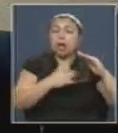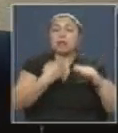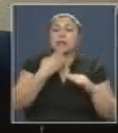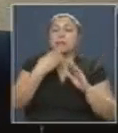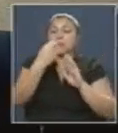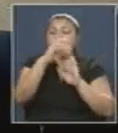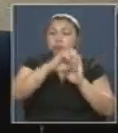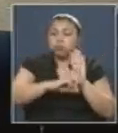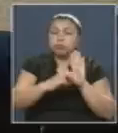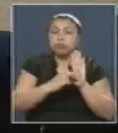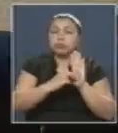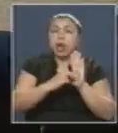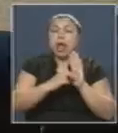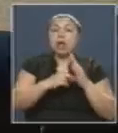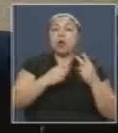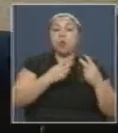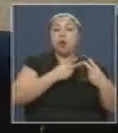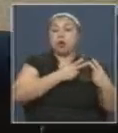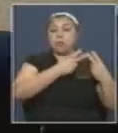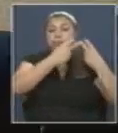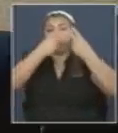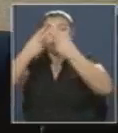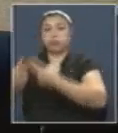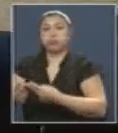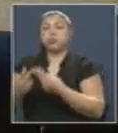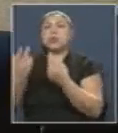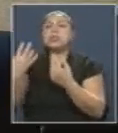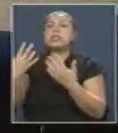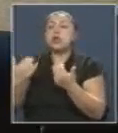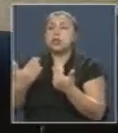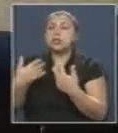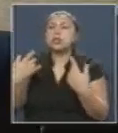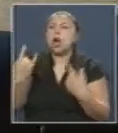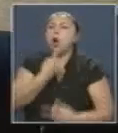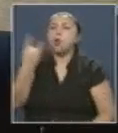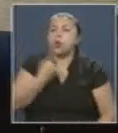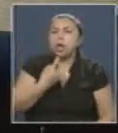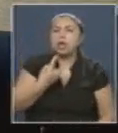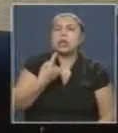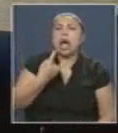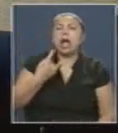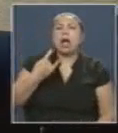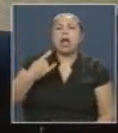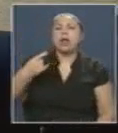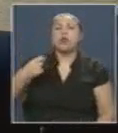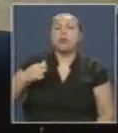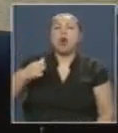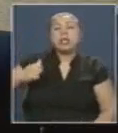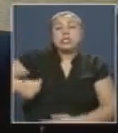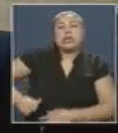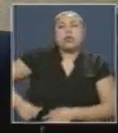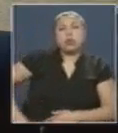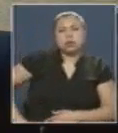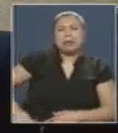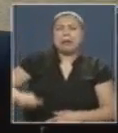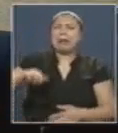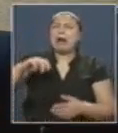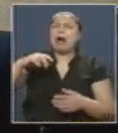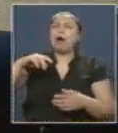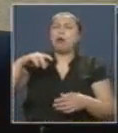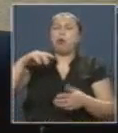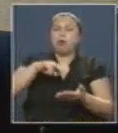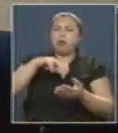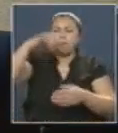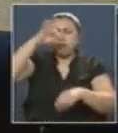mayores en su pronto traslado, cuando tiene que ser requerido una cirugía o una atención de mayor complejidad. Creo que esa es la